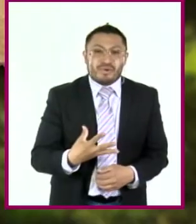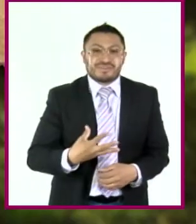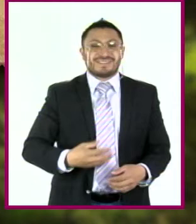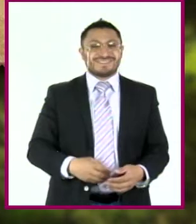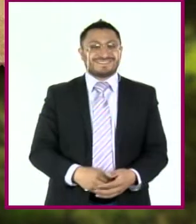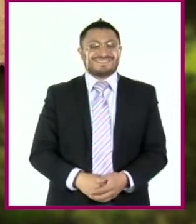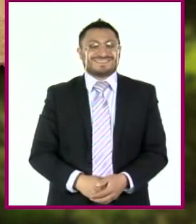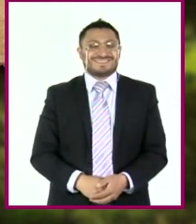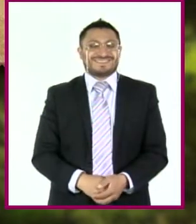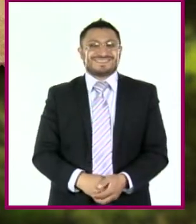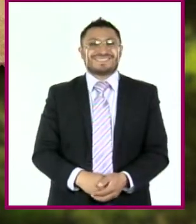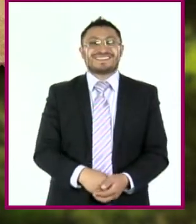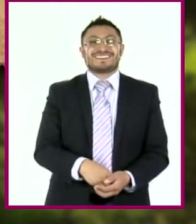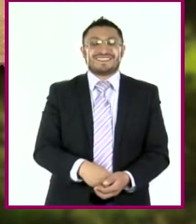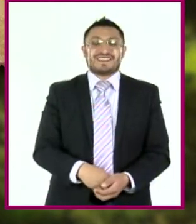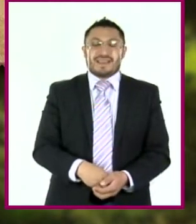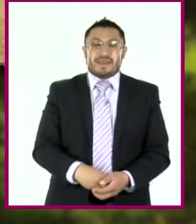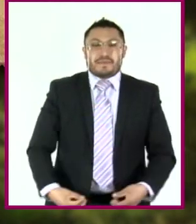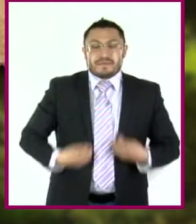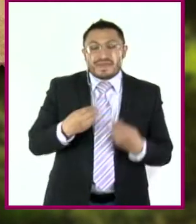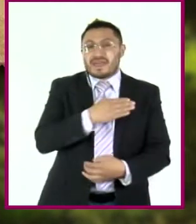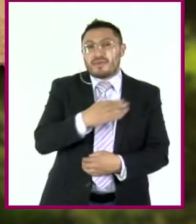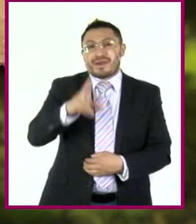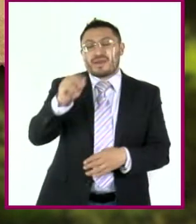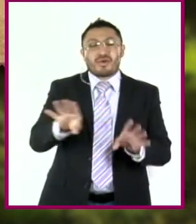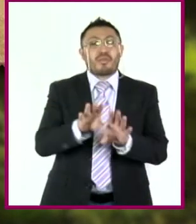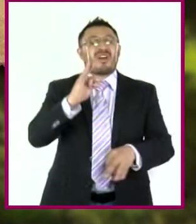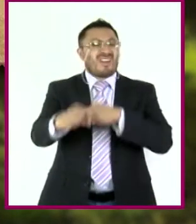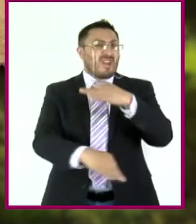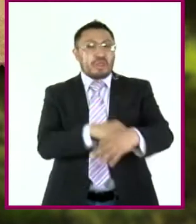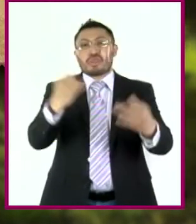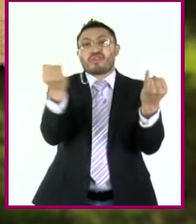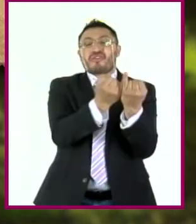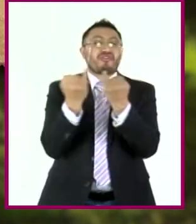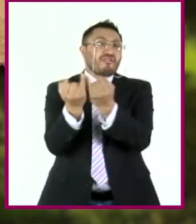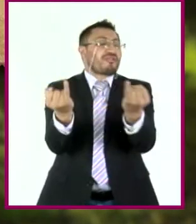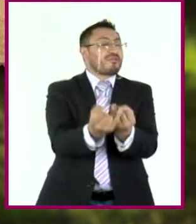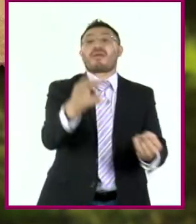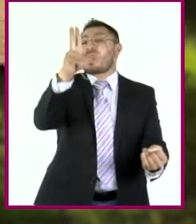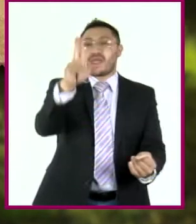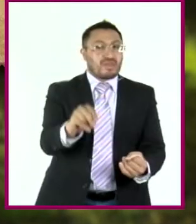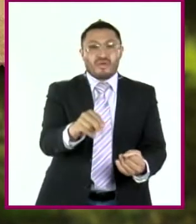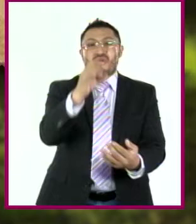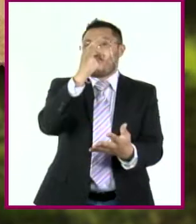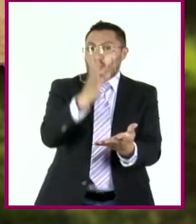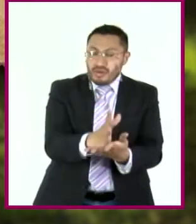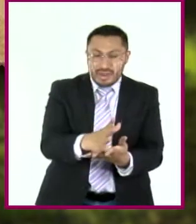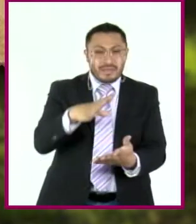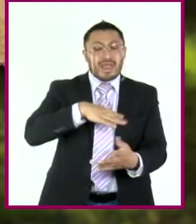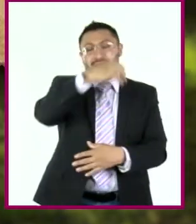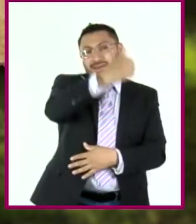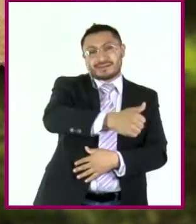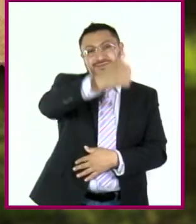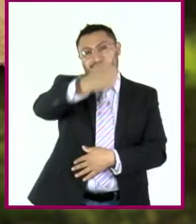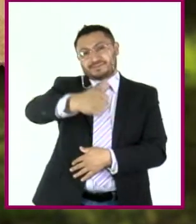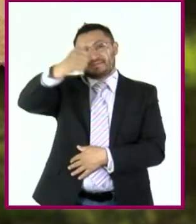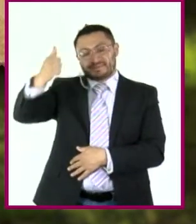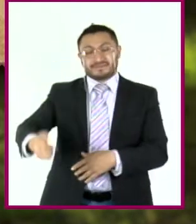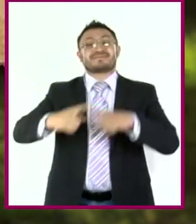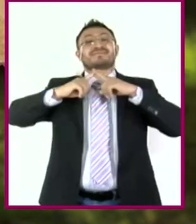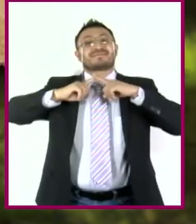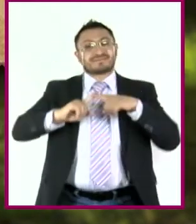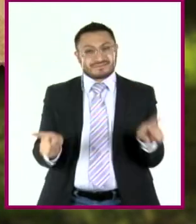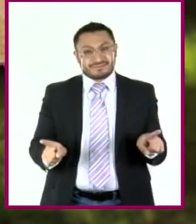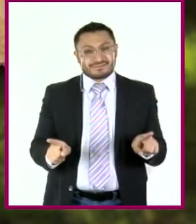La vida buena no es algo general fabricado en serie, sino que solo existe a la medida. Cada cual